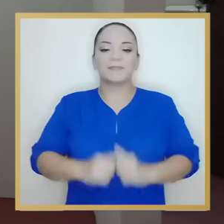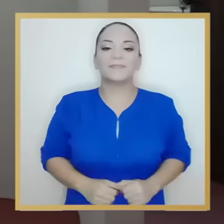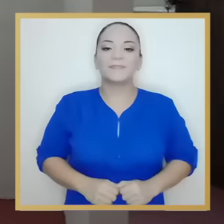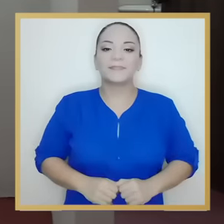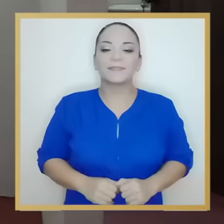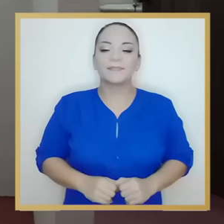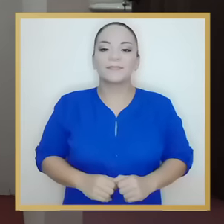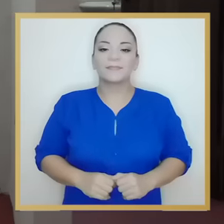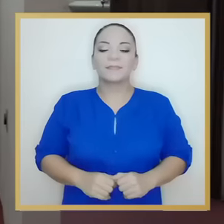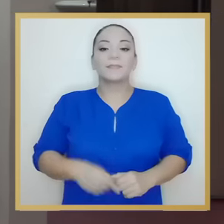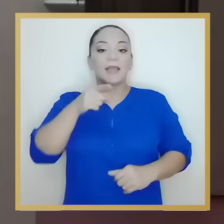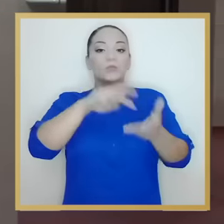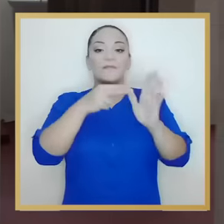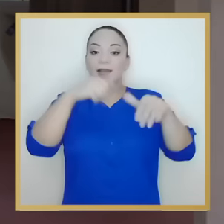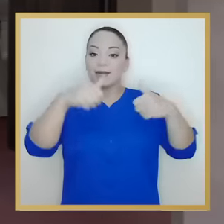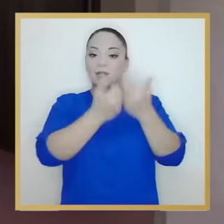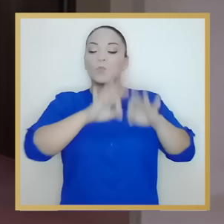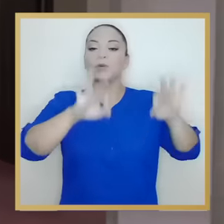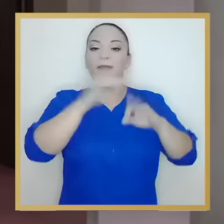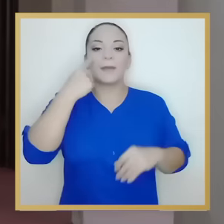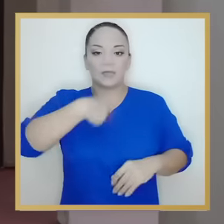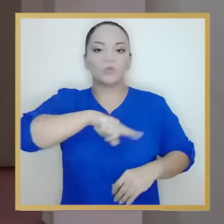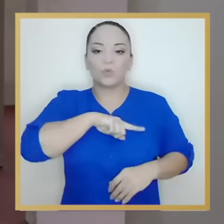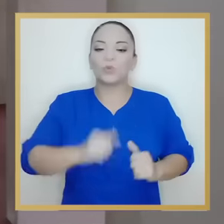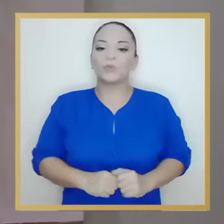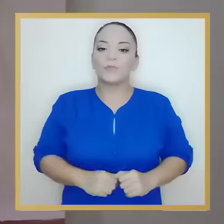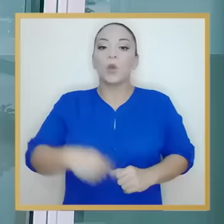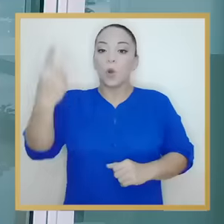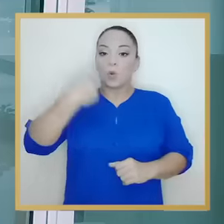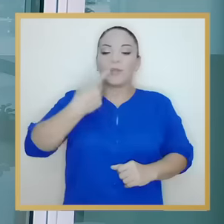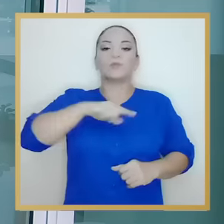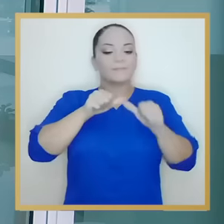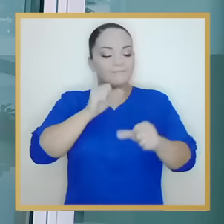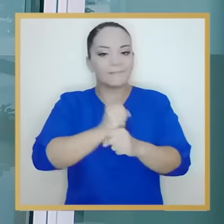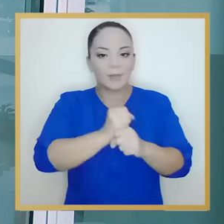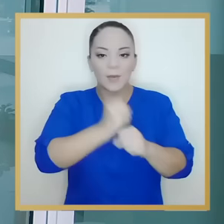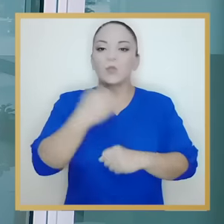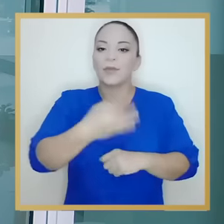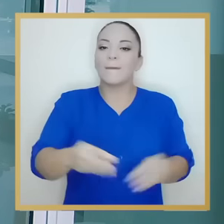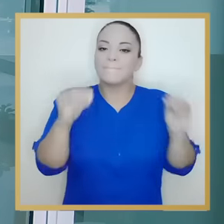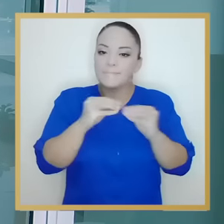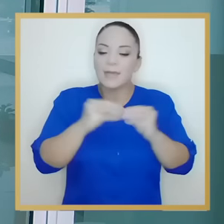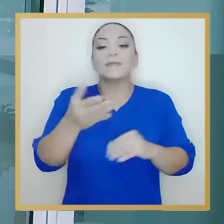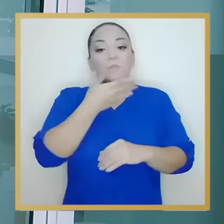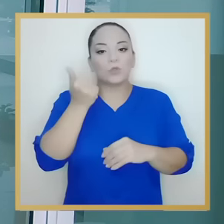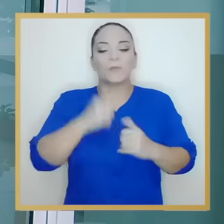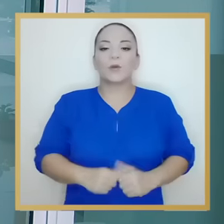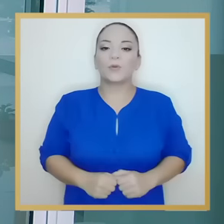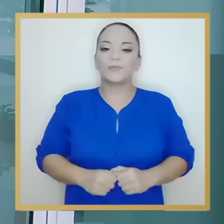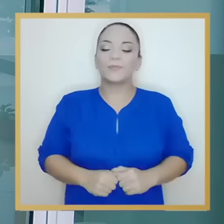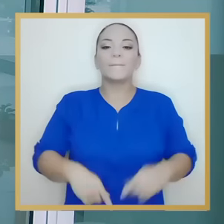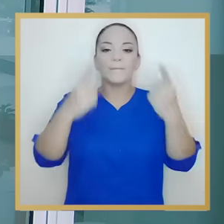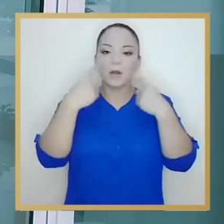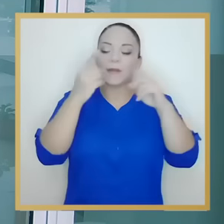disponibilidad de servicios, materiales, entre otras. Esto además implica un reto importante para nosotros como